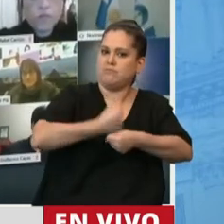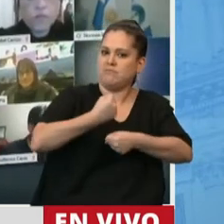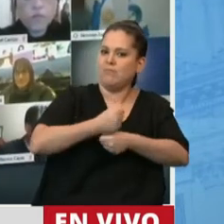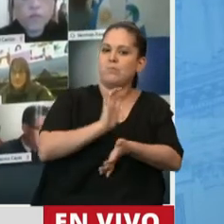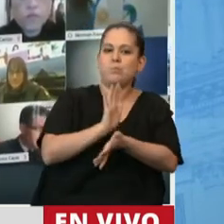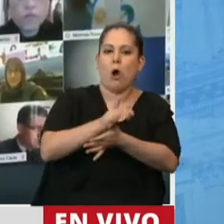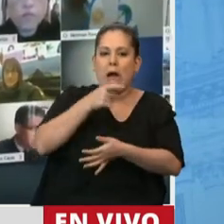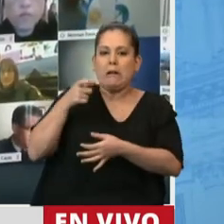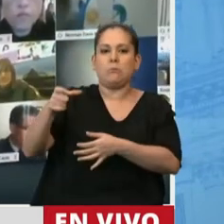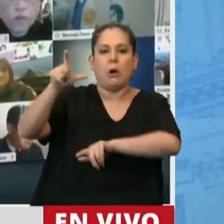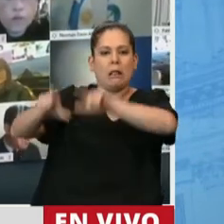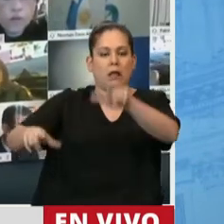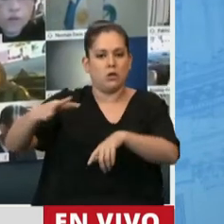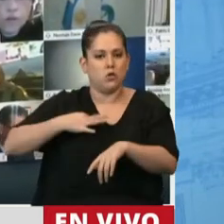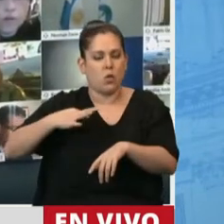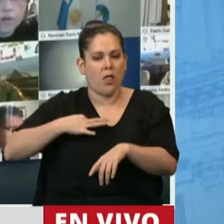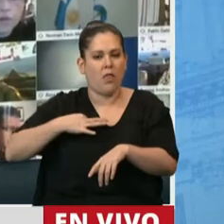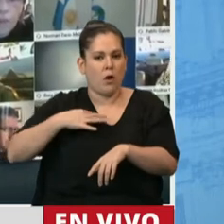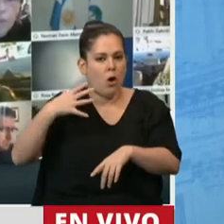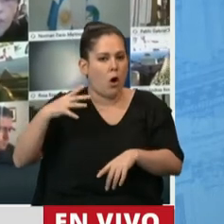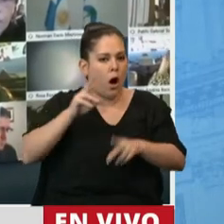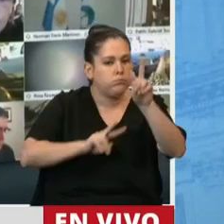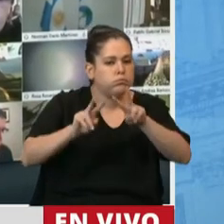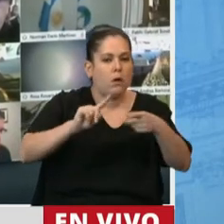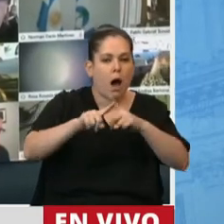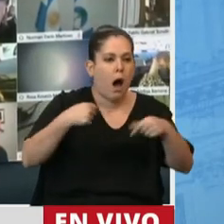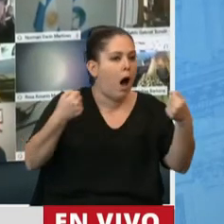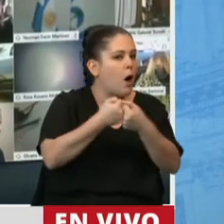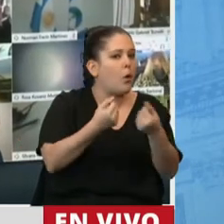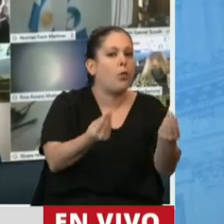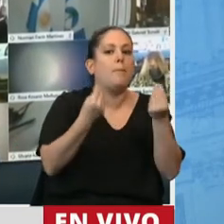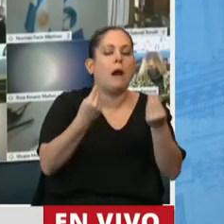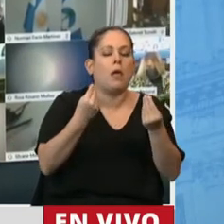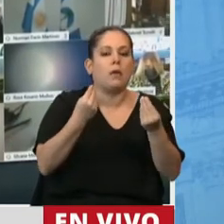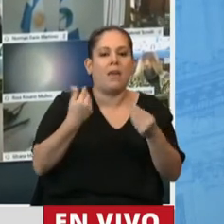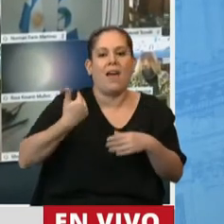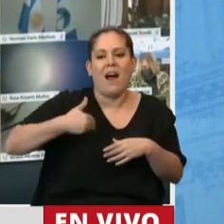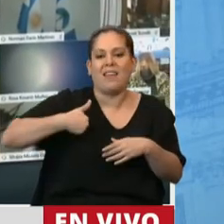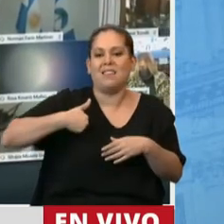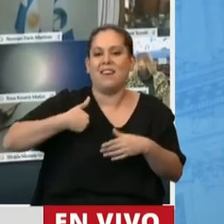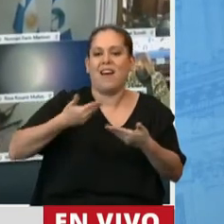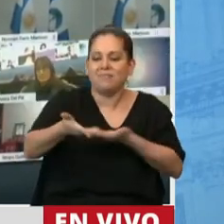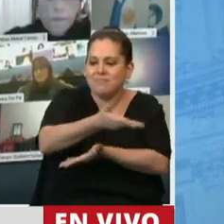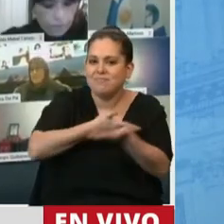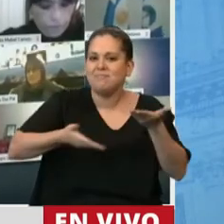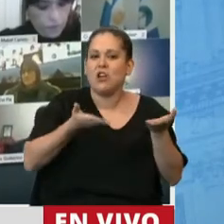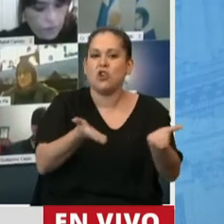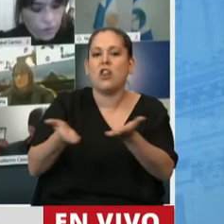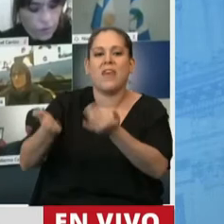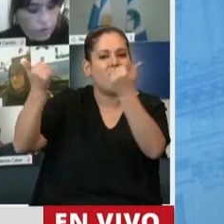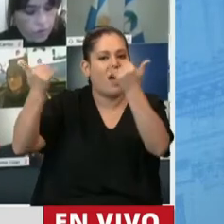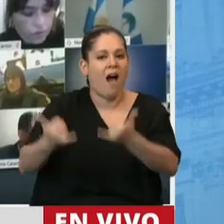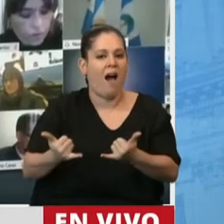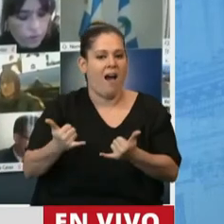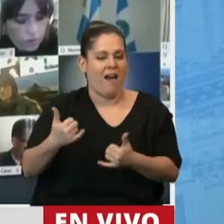trabajar en esos consensos que son más que importantes para construir esa Argentina solidaria y fuerte